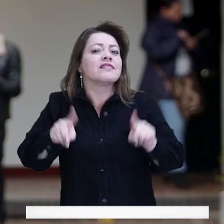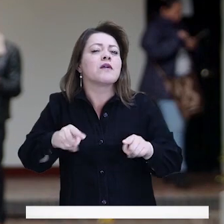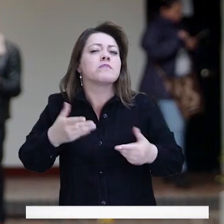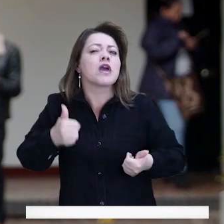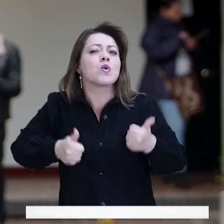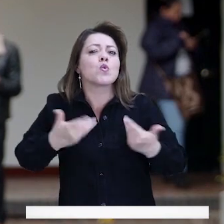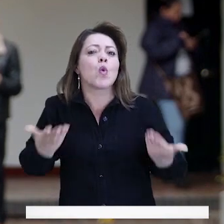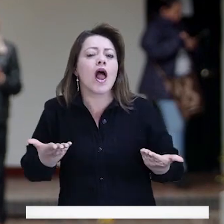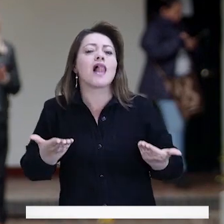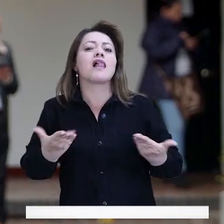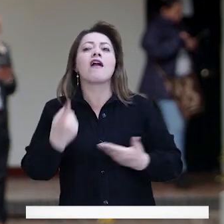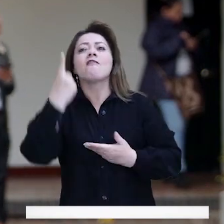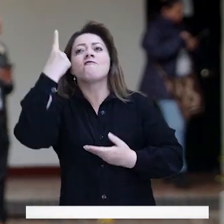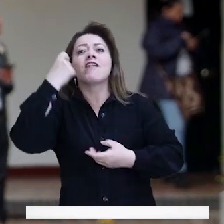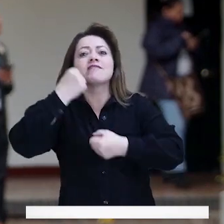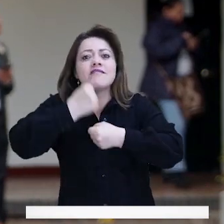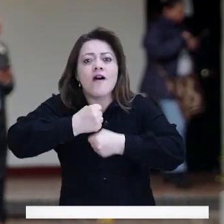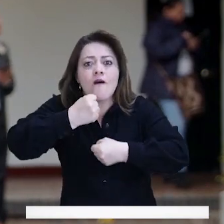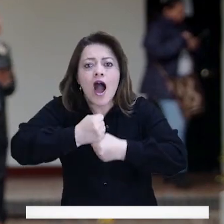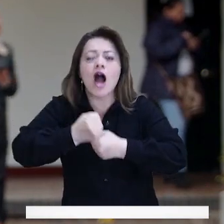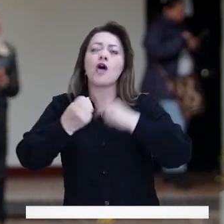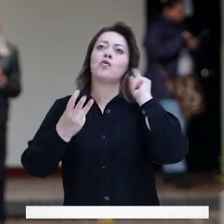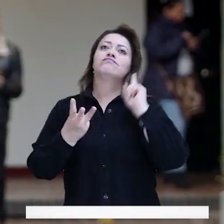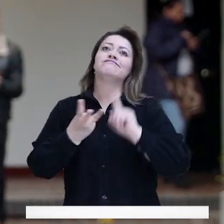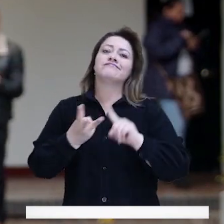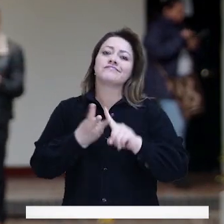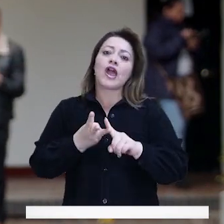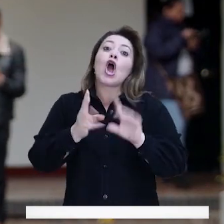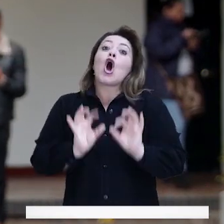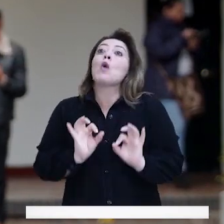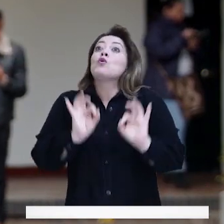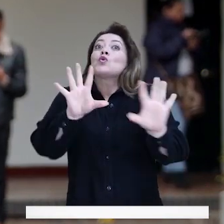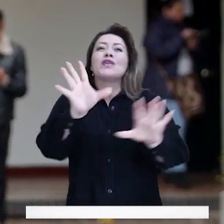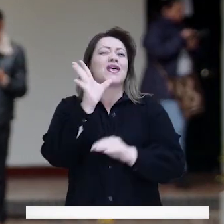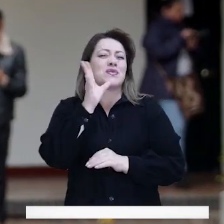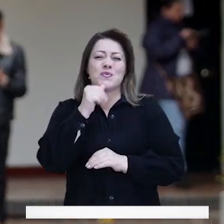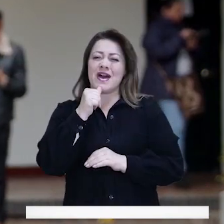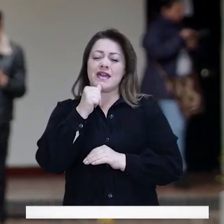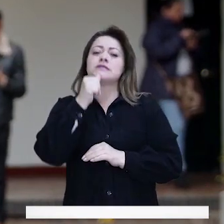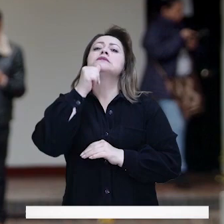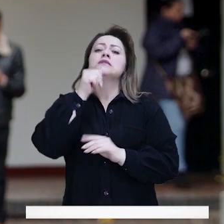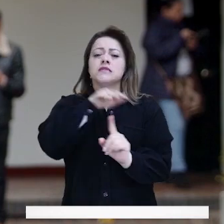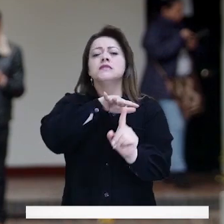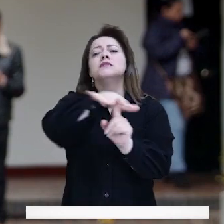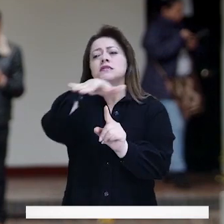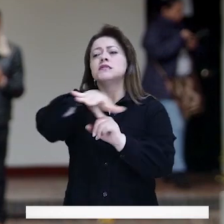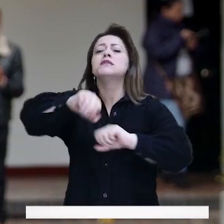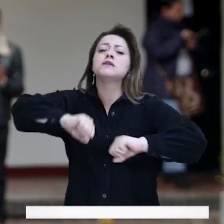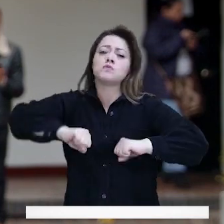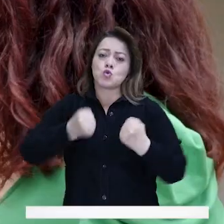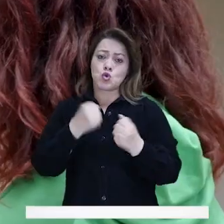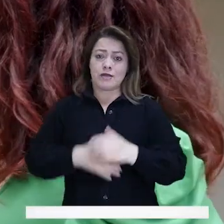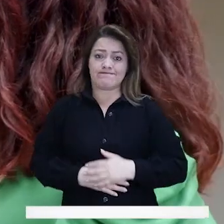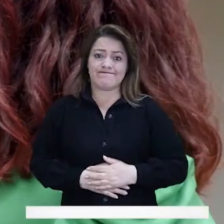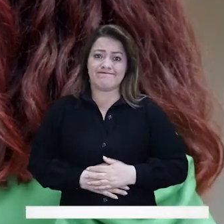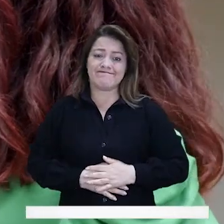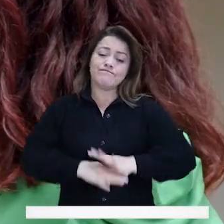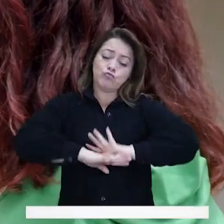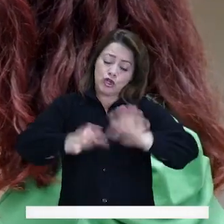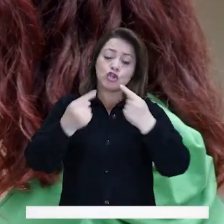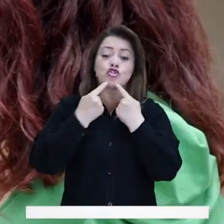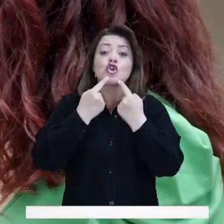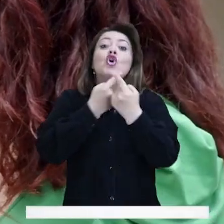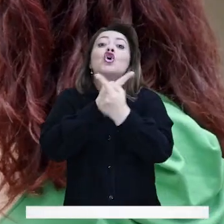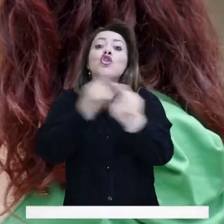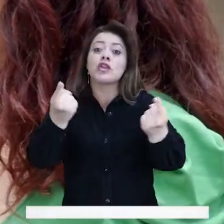el tema efectivamente de la falta de empleo, de la falta de oportunidades, le ha pegado mucho a la ciudad. Bueno, lo